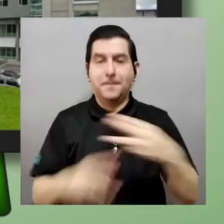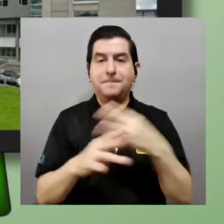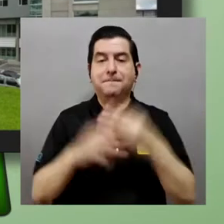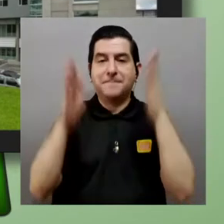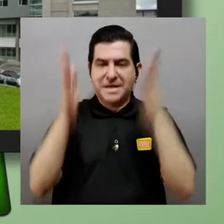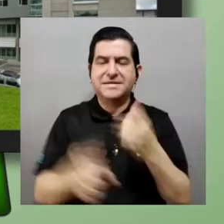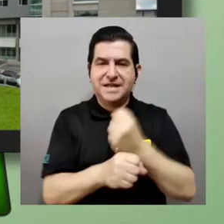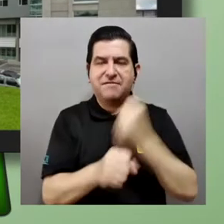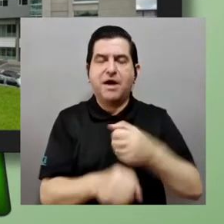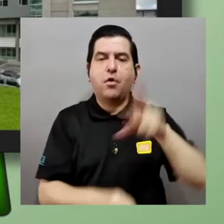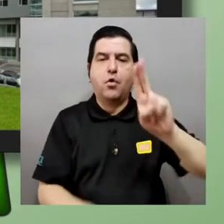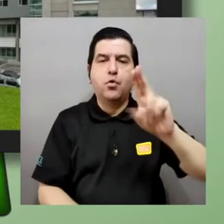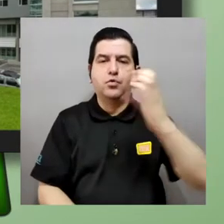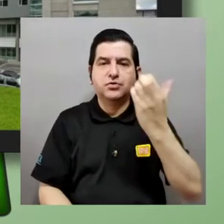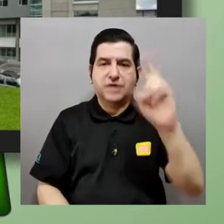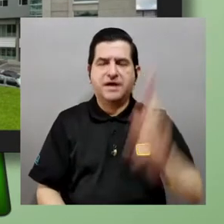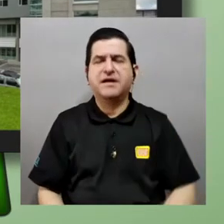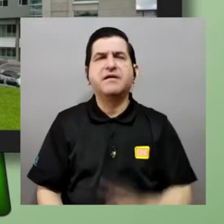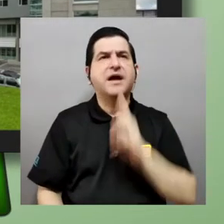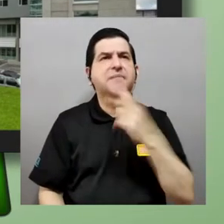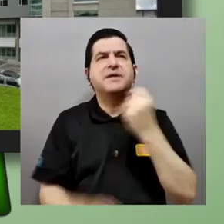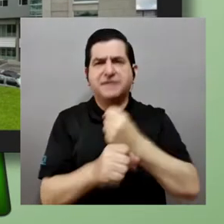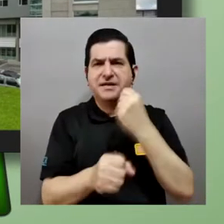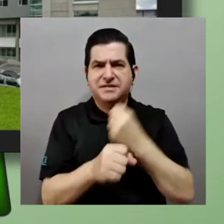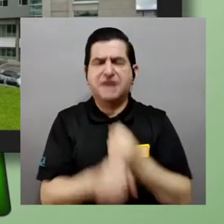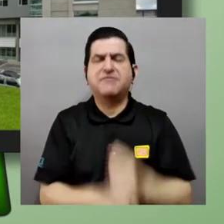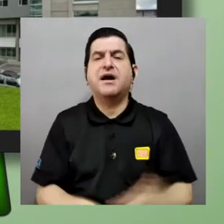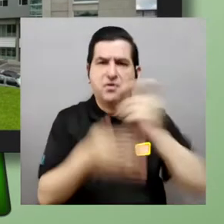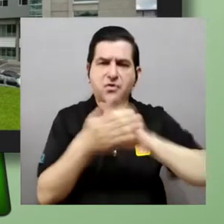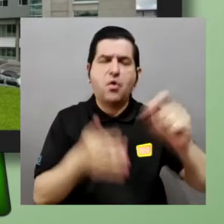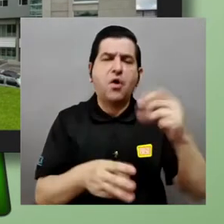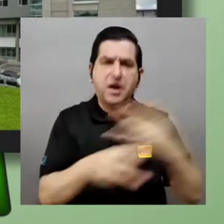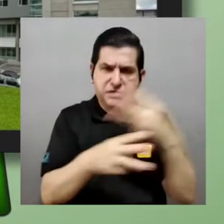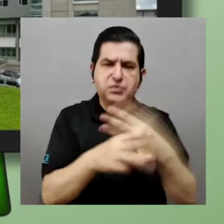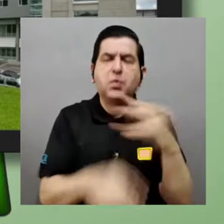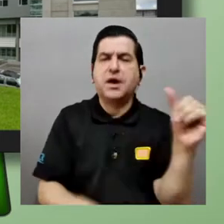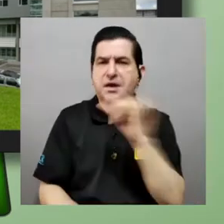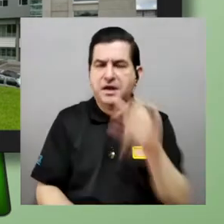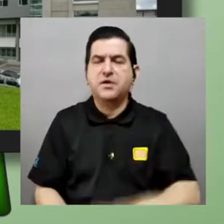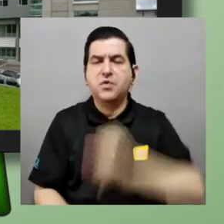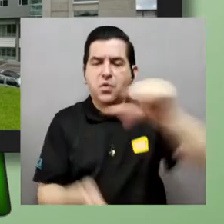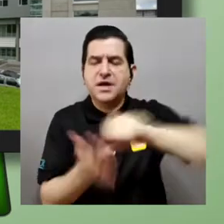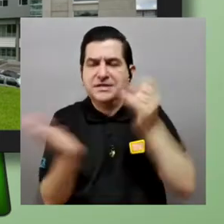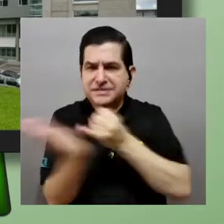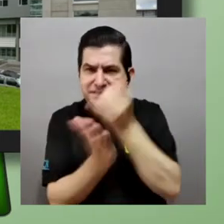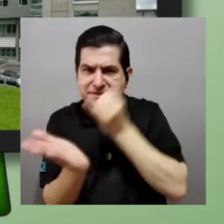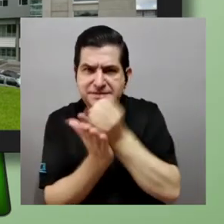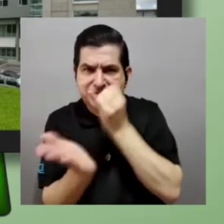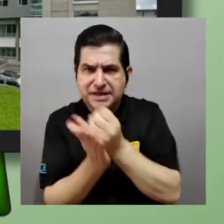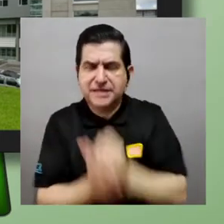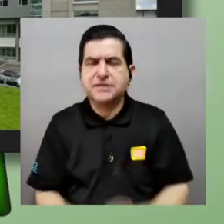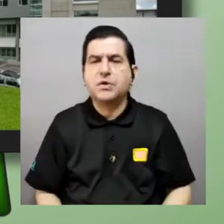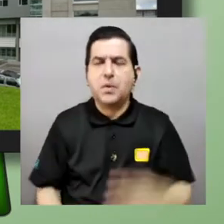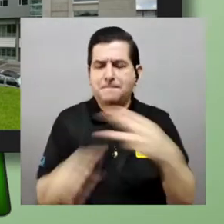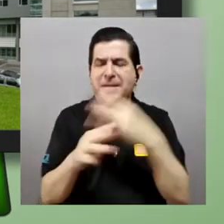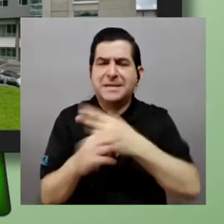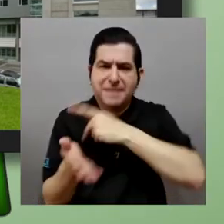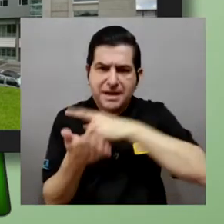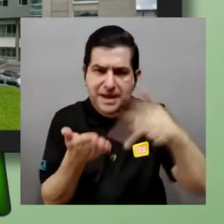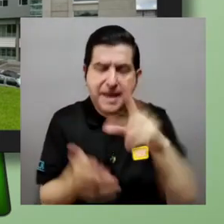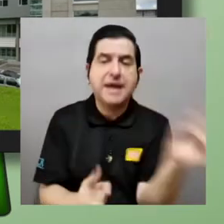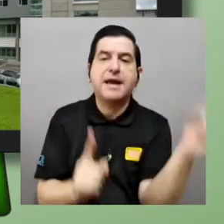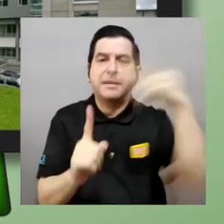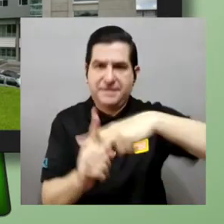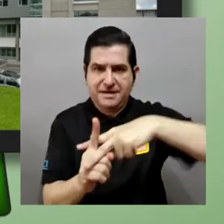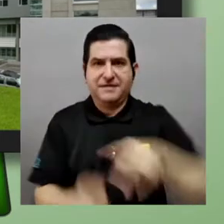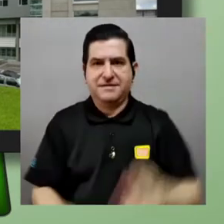soy matemática trabajo en la universidad de costa rica en realidad trabajo en la tanto en la escuela matemática como en el centro de investigación en matemática